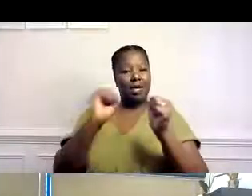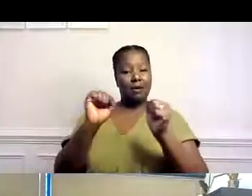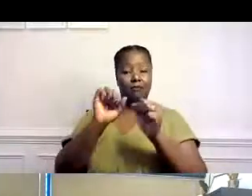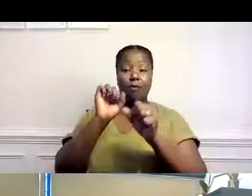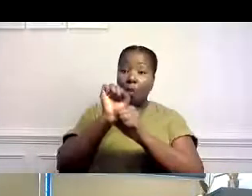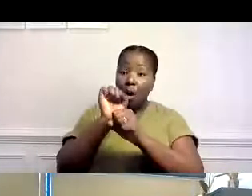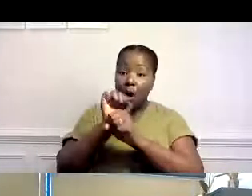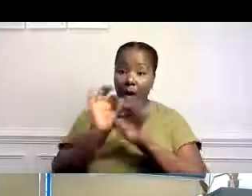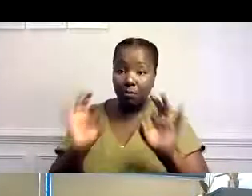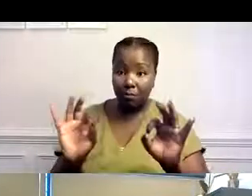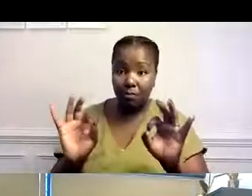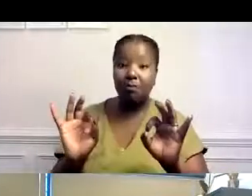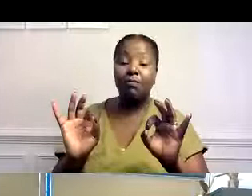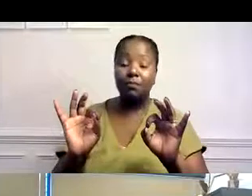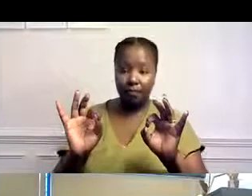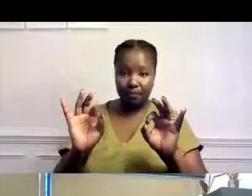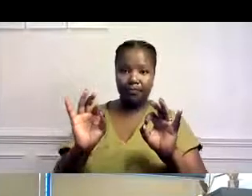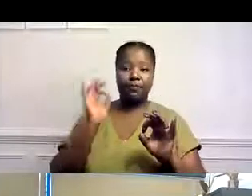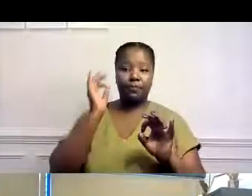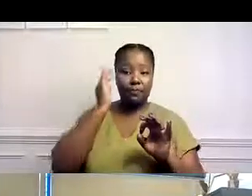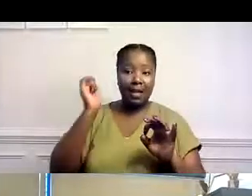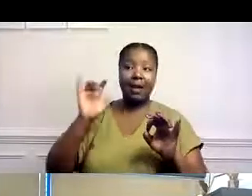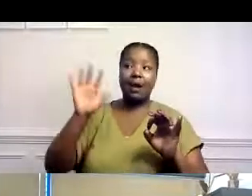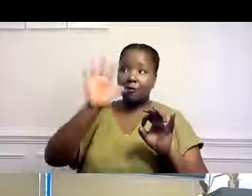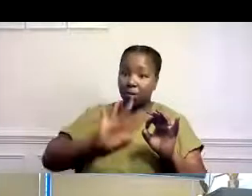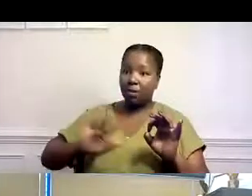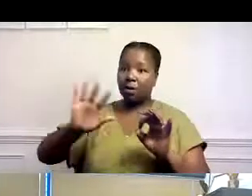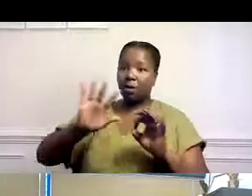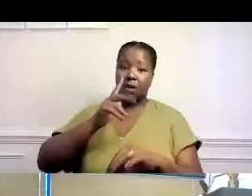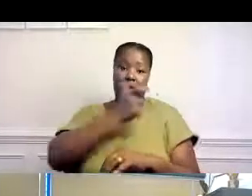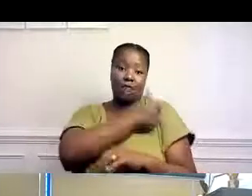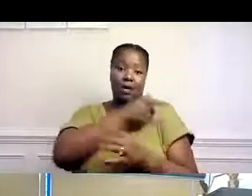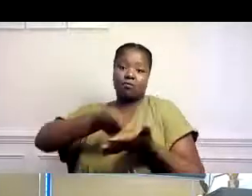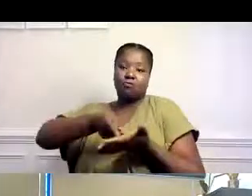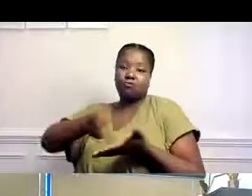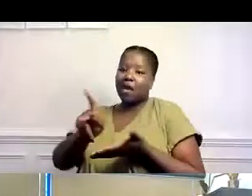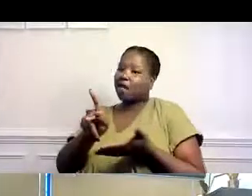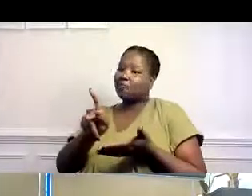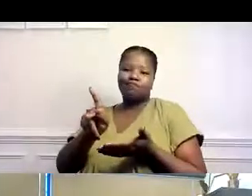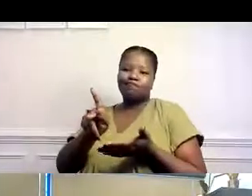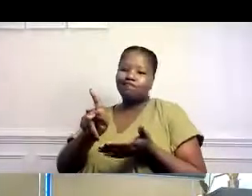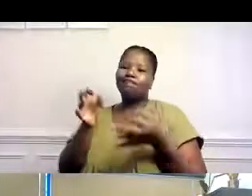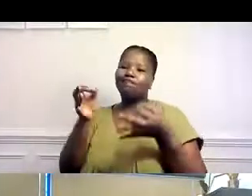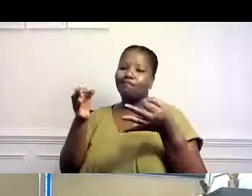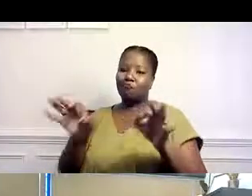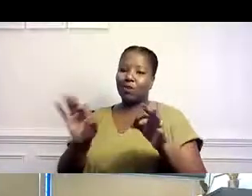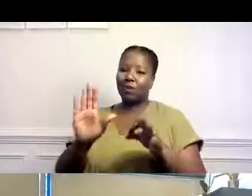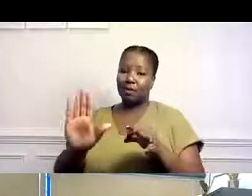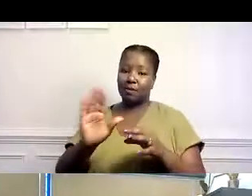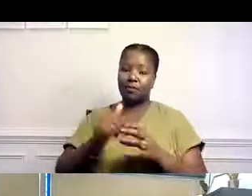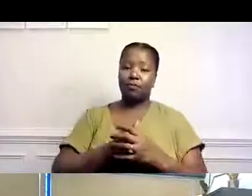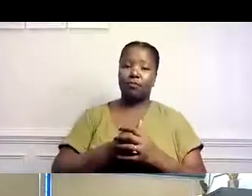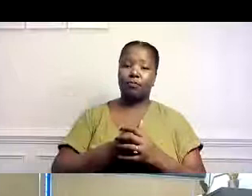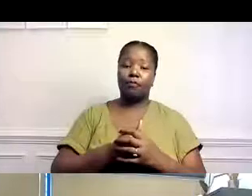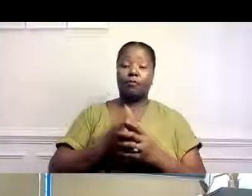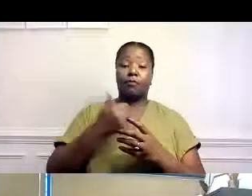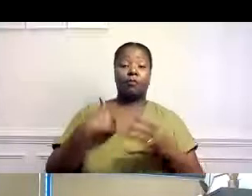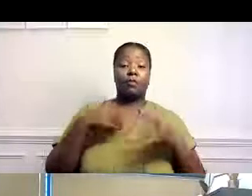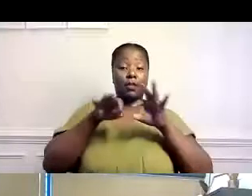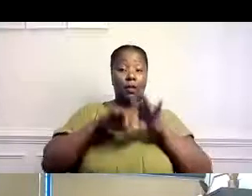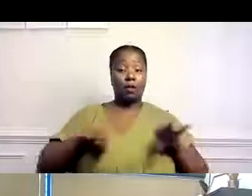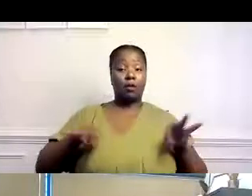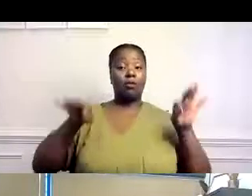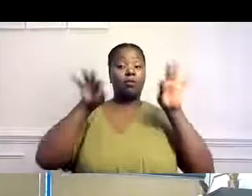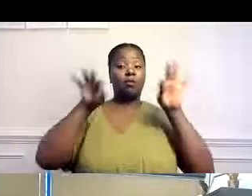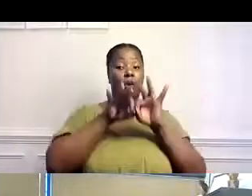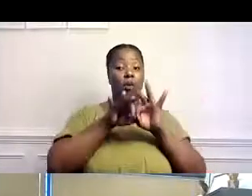eficaces. Están disponibles ahora a todos californianos gratuitamente. Y lo importante de la vacuna